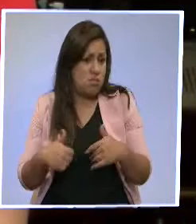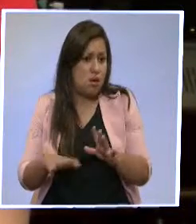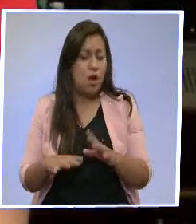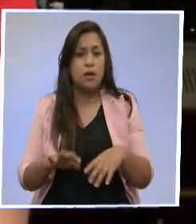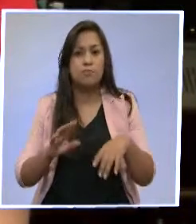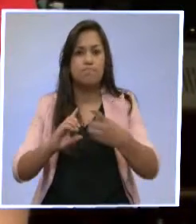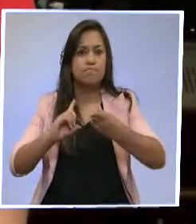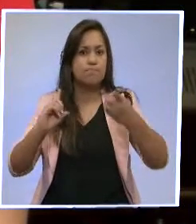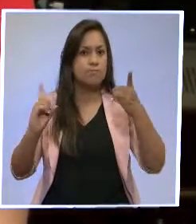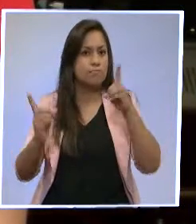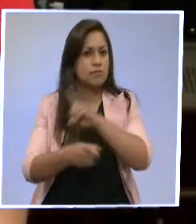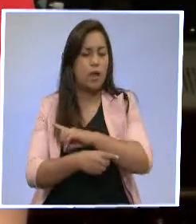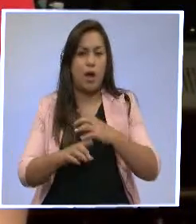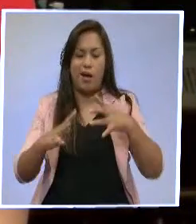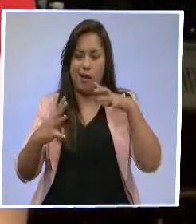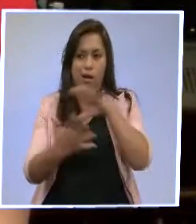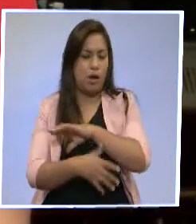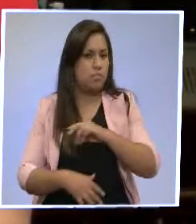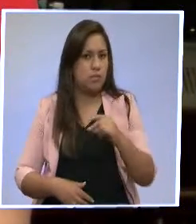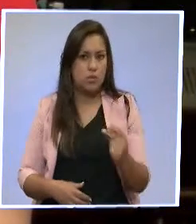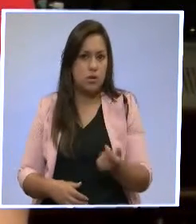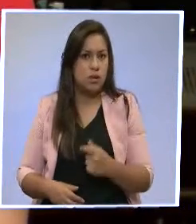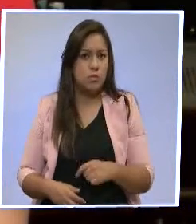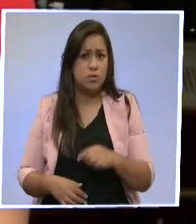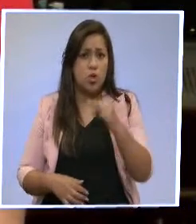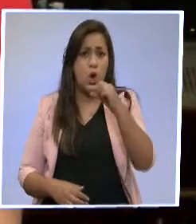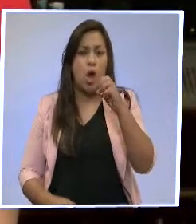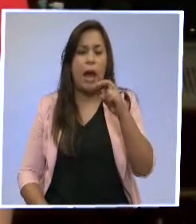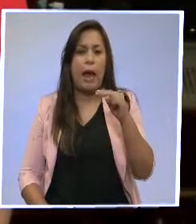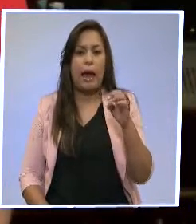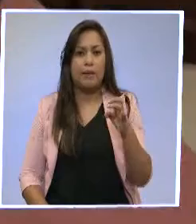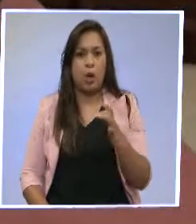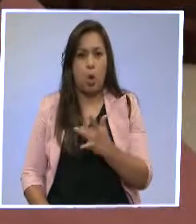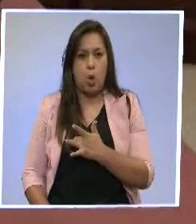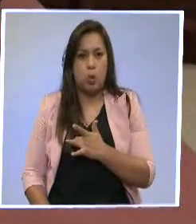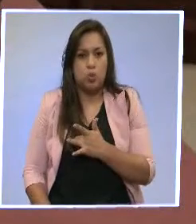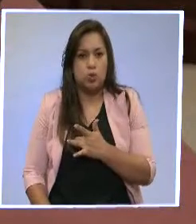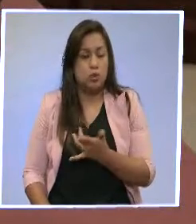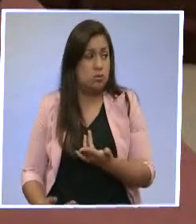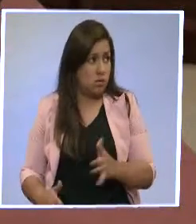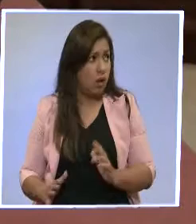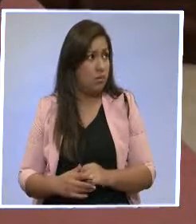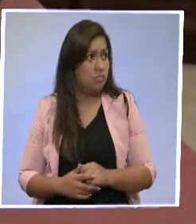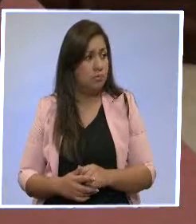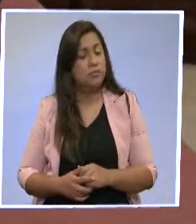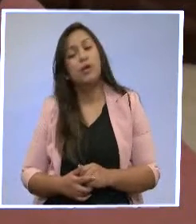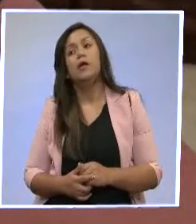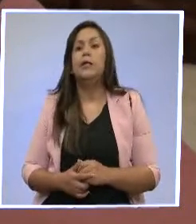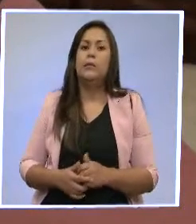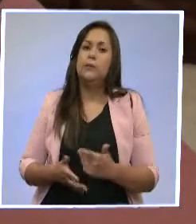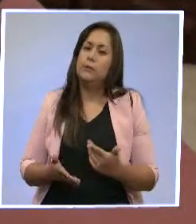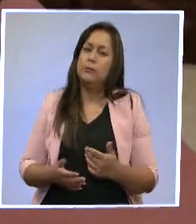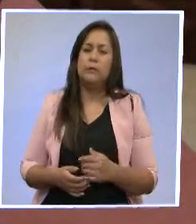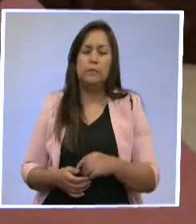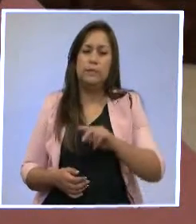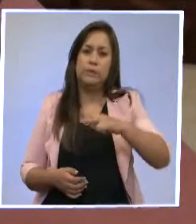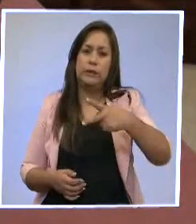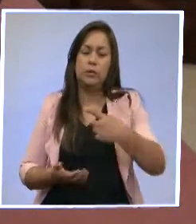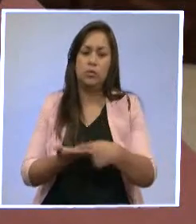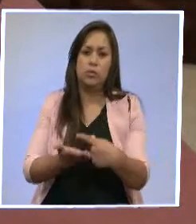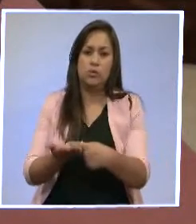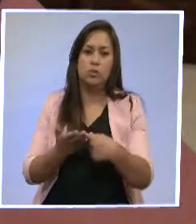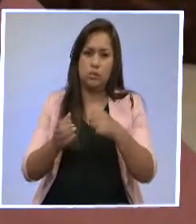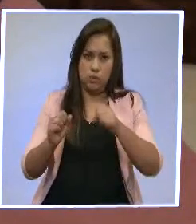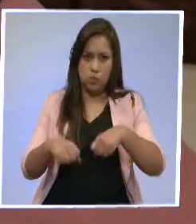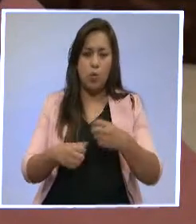inicio? Que no conste definitivamente el sexo, sino el género para todos los casos. Estamos, está ahí para segundo debate, creemos que puede ser también una de las